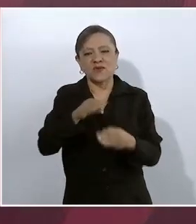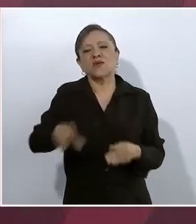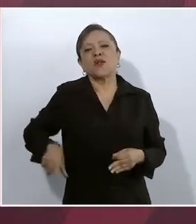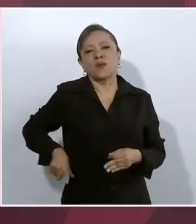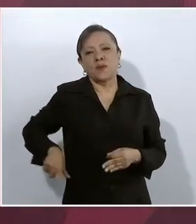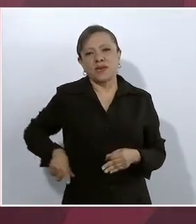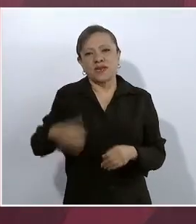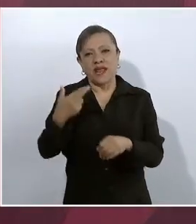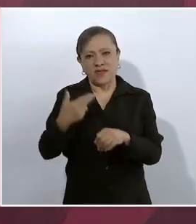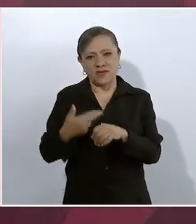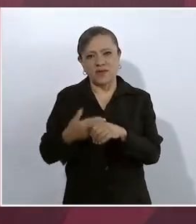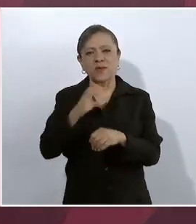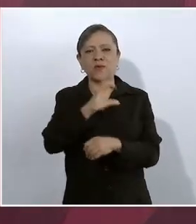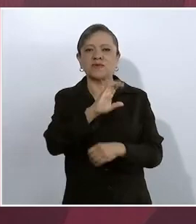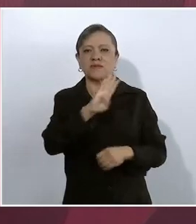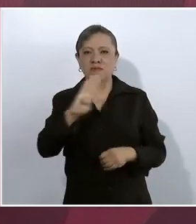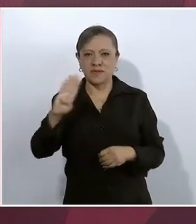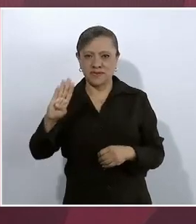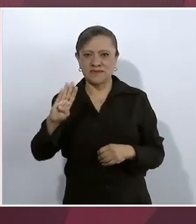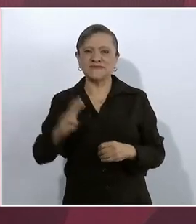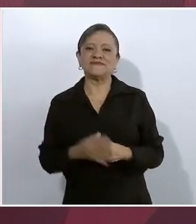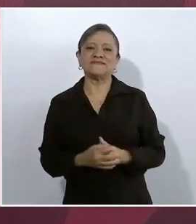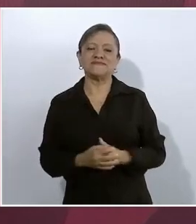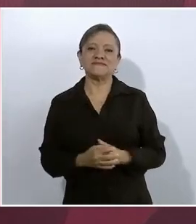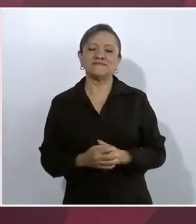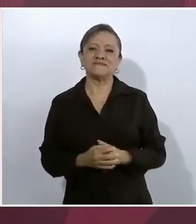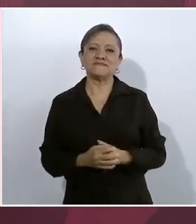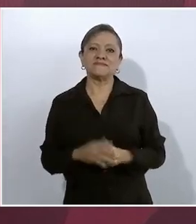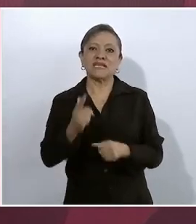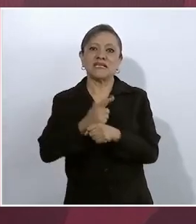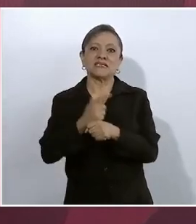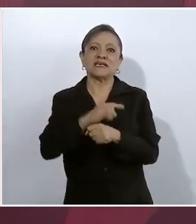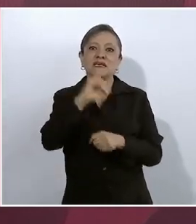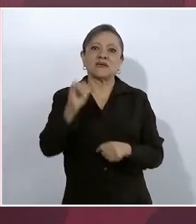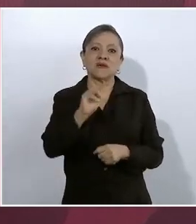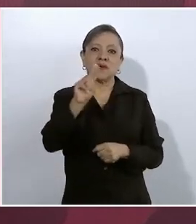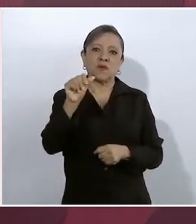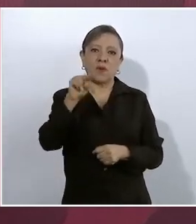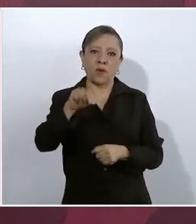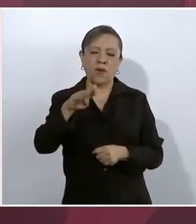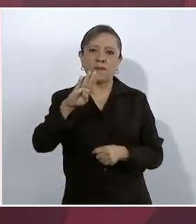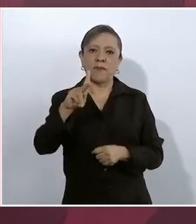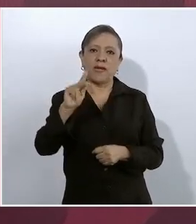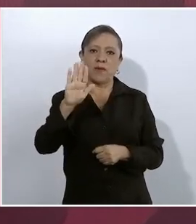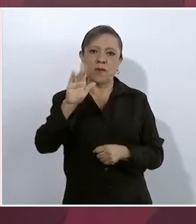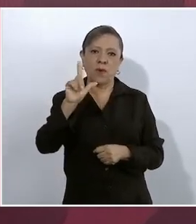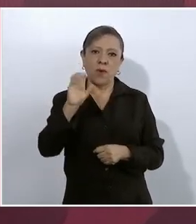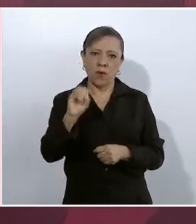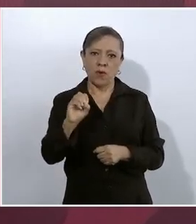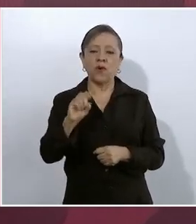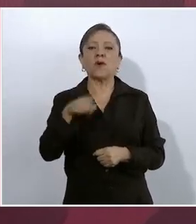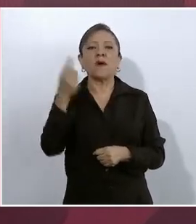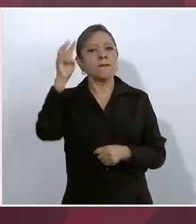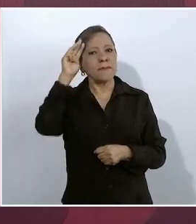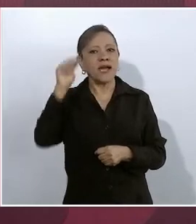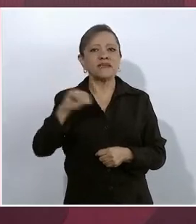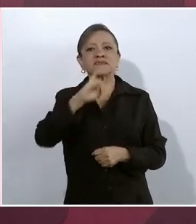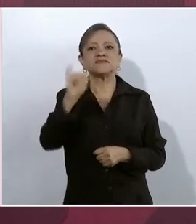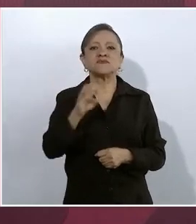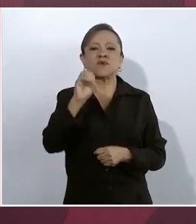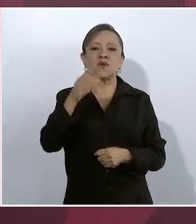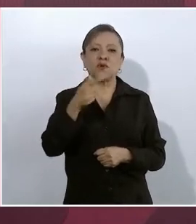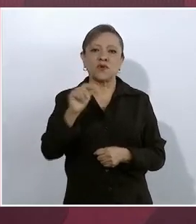del Estado de Morelos, Cuauhtémoc Blanco Bravo, al licenciado Juan Pablo de Botón, subsecretario de Egresos, al maestro Jorge Mendoza,